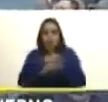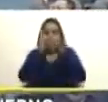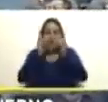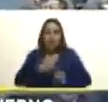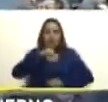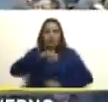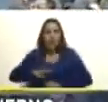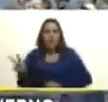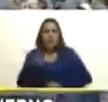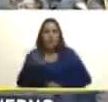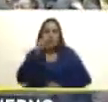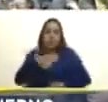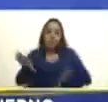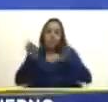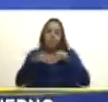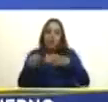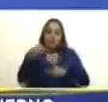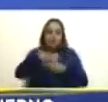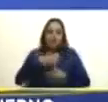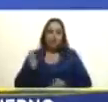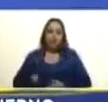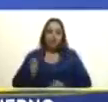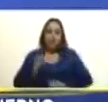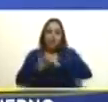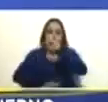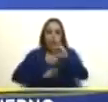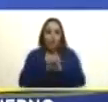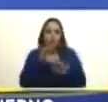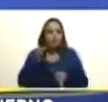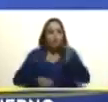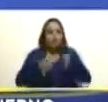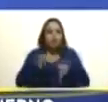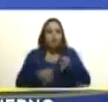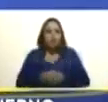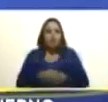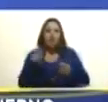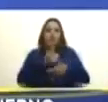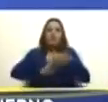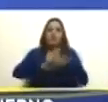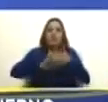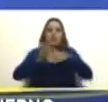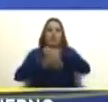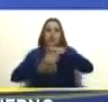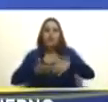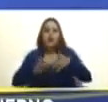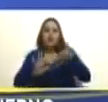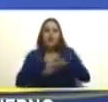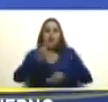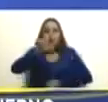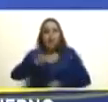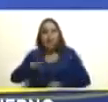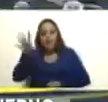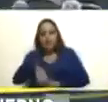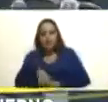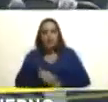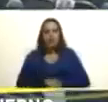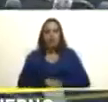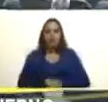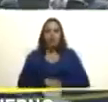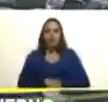de Venezuela de no reconocer la jurisdicción de la Corte Internacional de Justicia para resolver la controversia territorial sobre la Guayana Ensequiba?